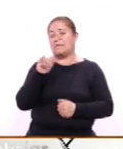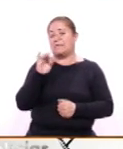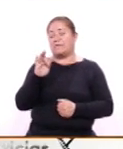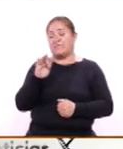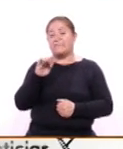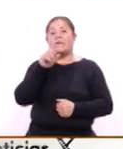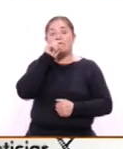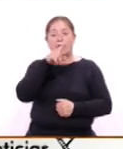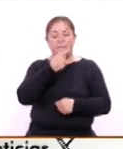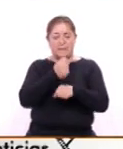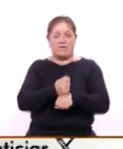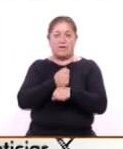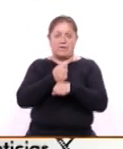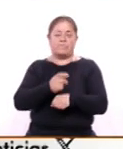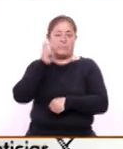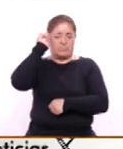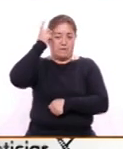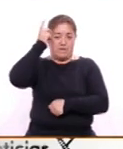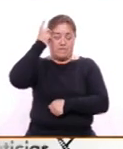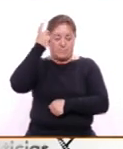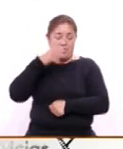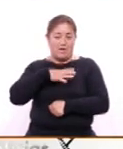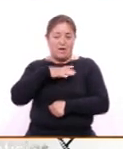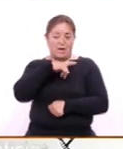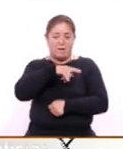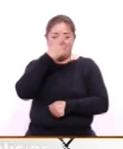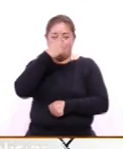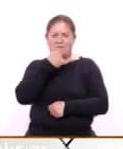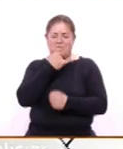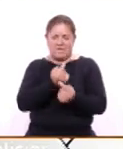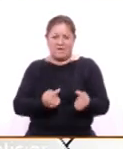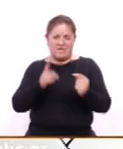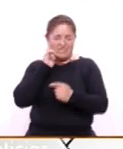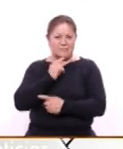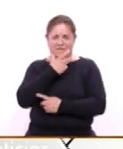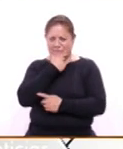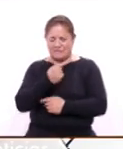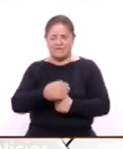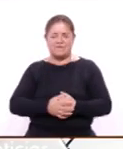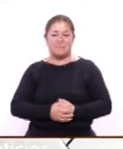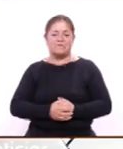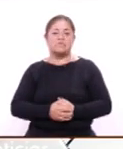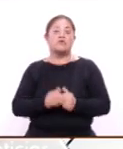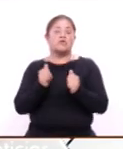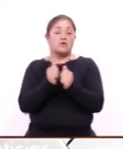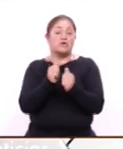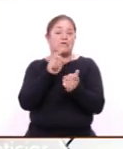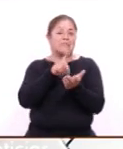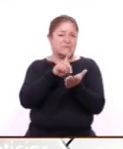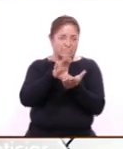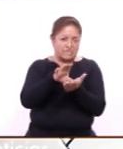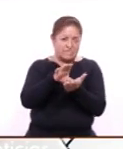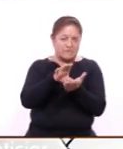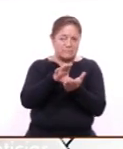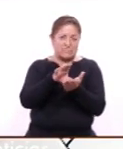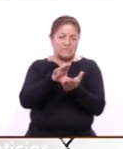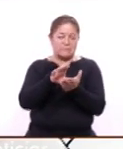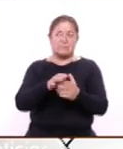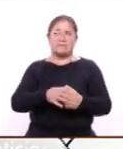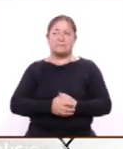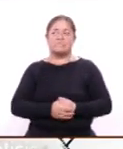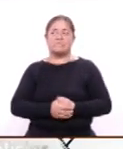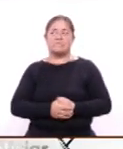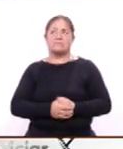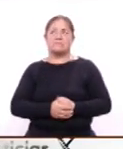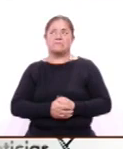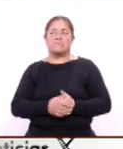equinoterapia ahí para nuestras niñas y niños que tengan algún tipo de discapacidad, entonces de verdad